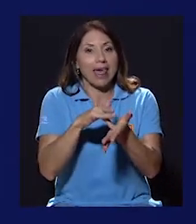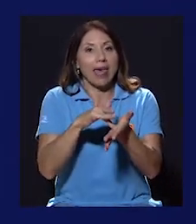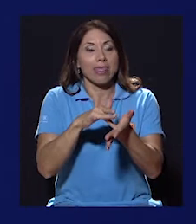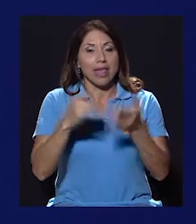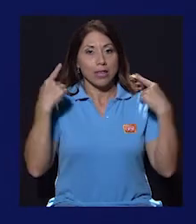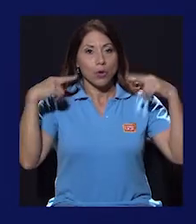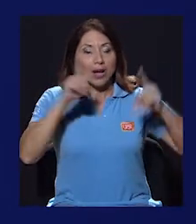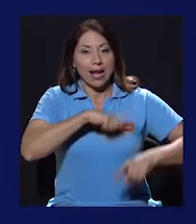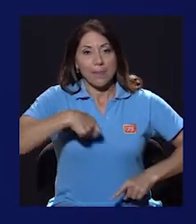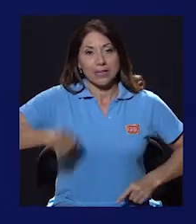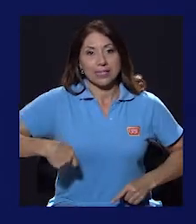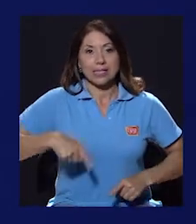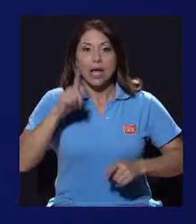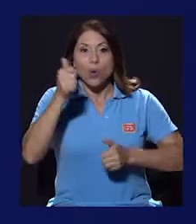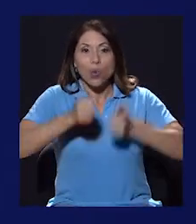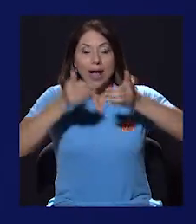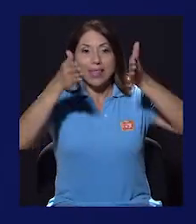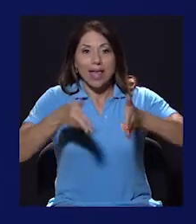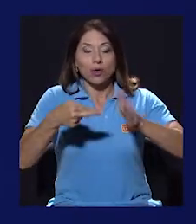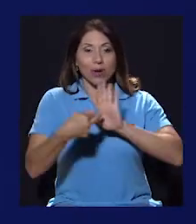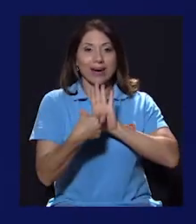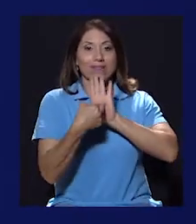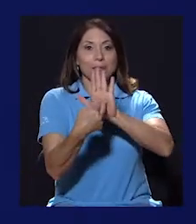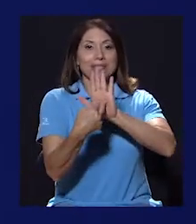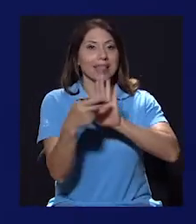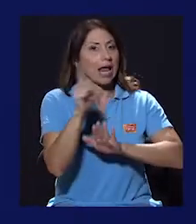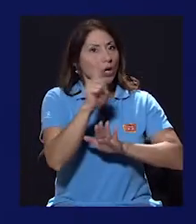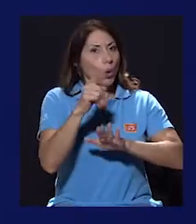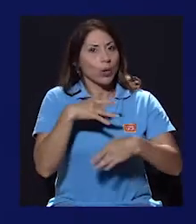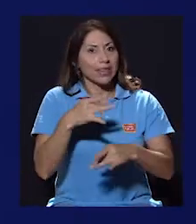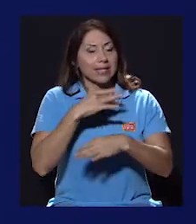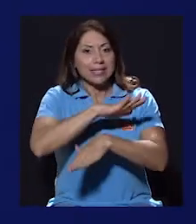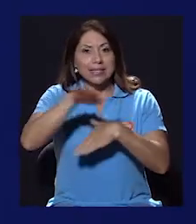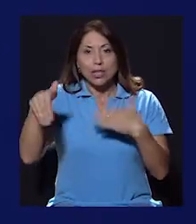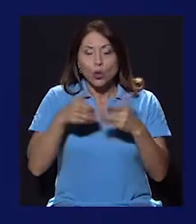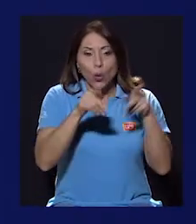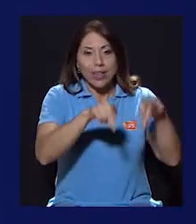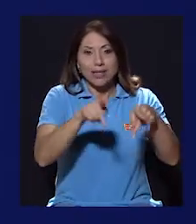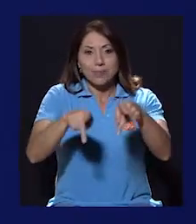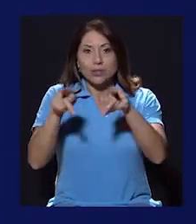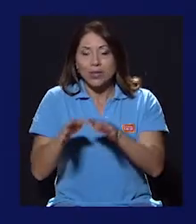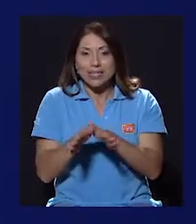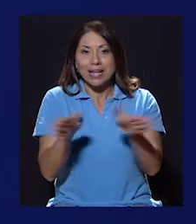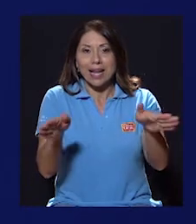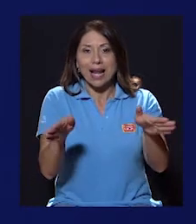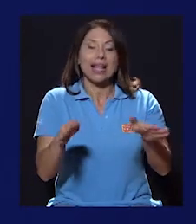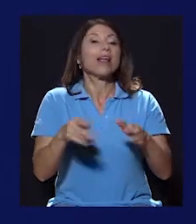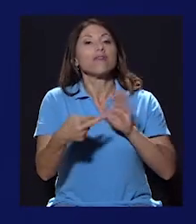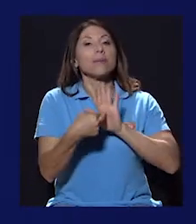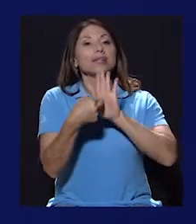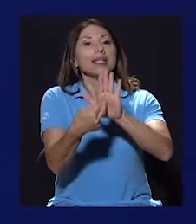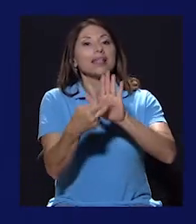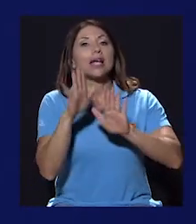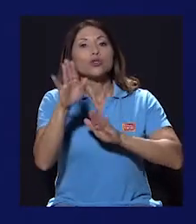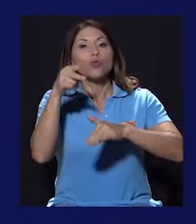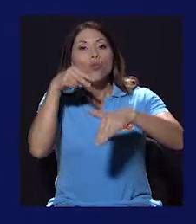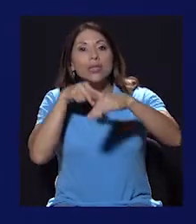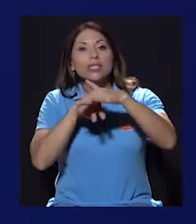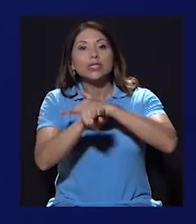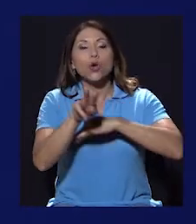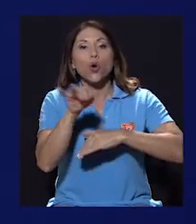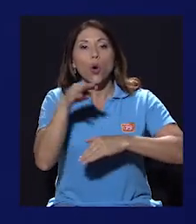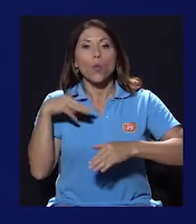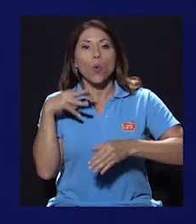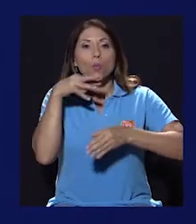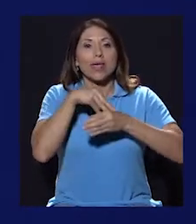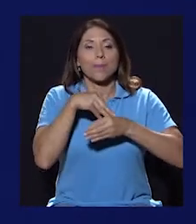un candidato que representa no los intereses de todo un pueblo, sino los de su visión como miembro de un grupo de iglesias